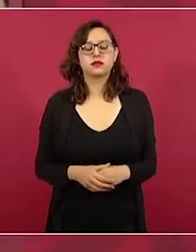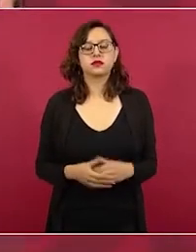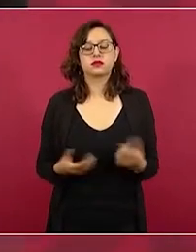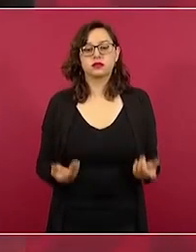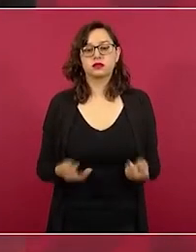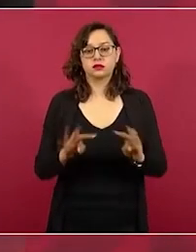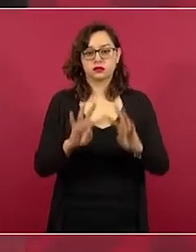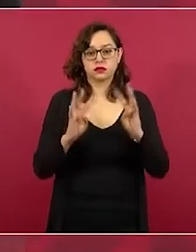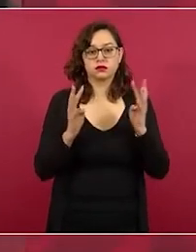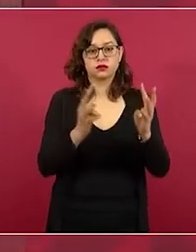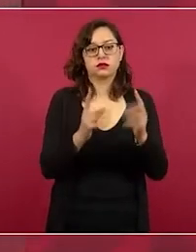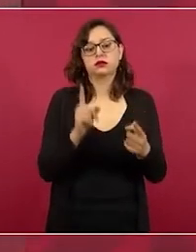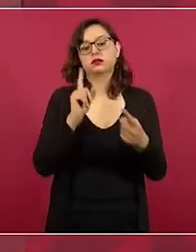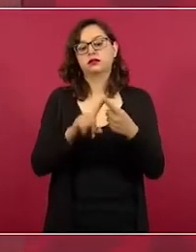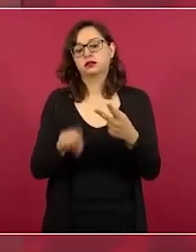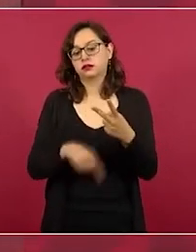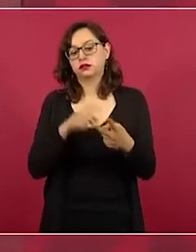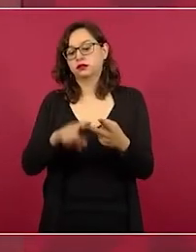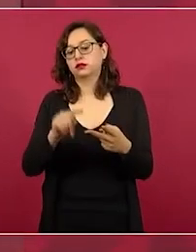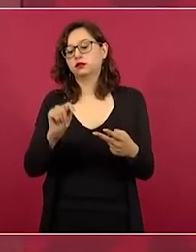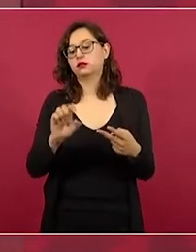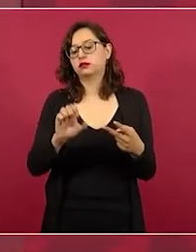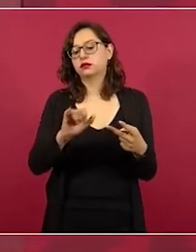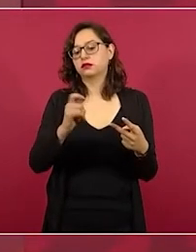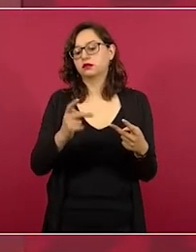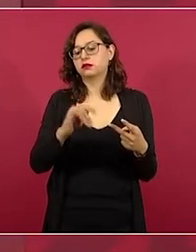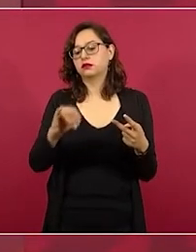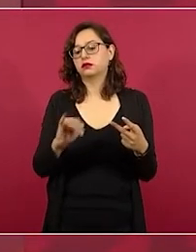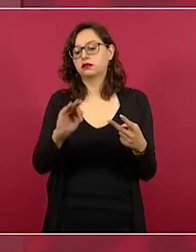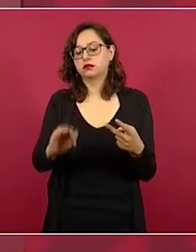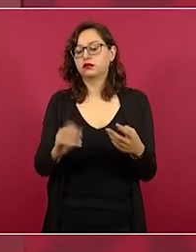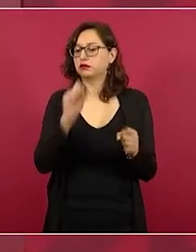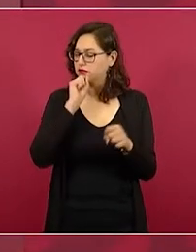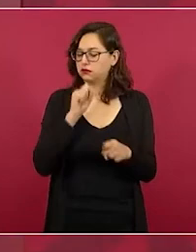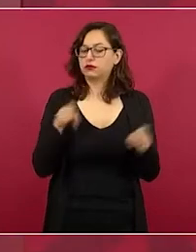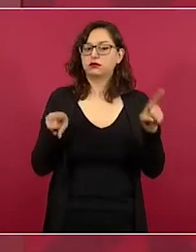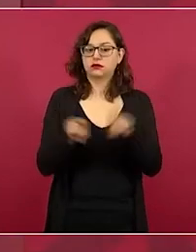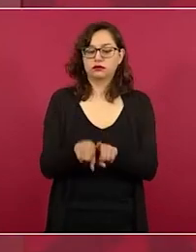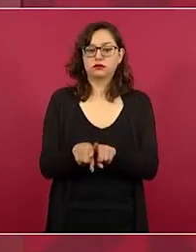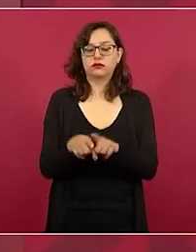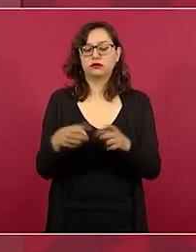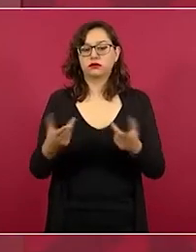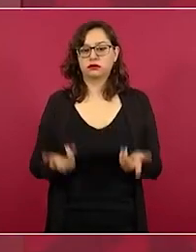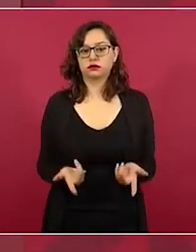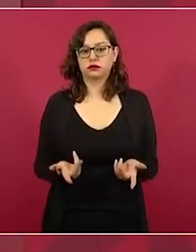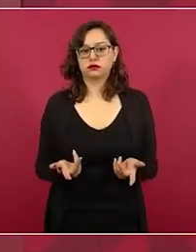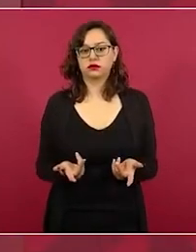estar en el tribunal electoral, que no sean